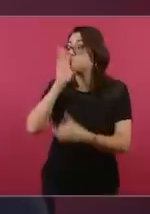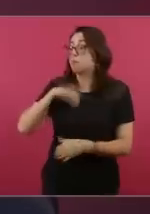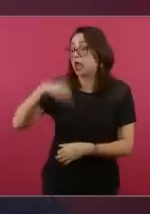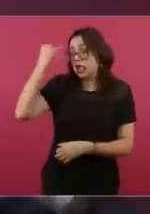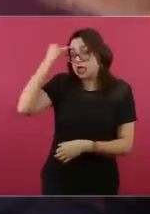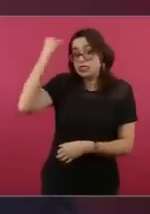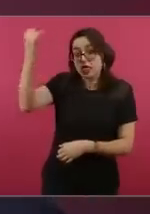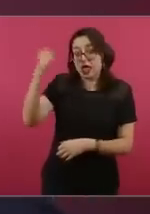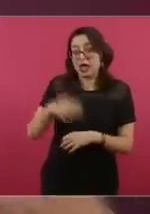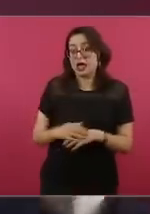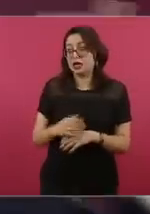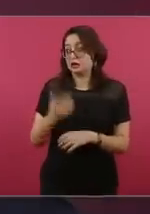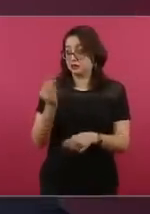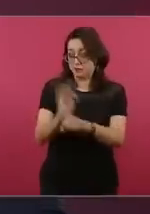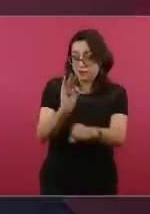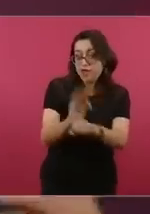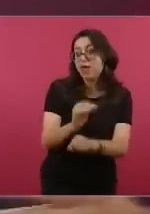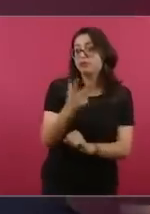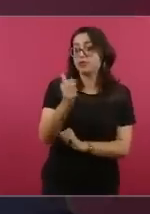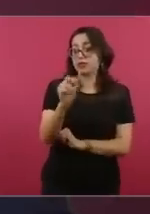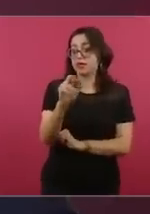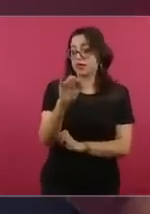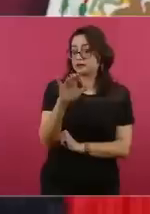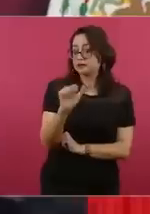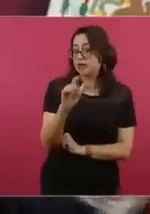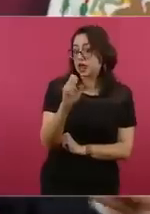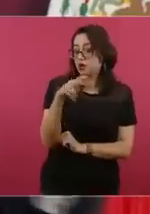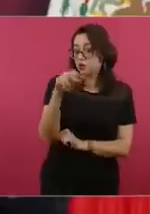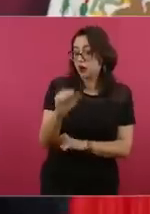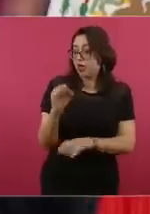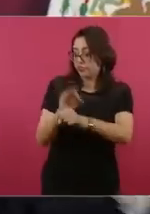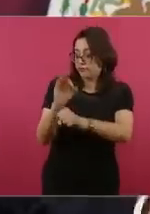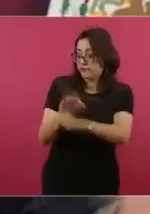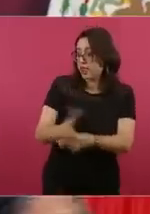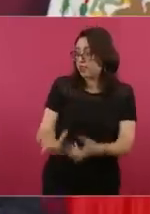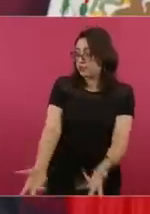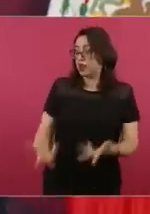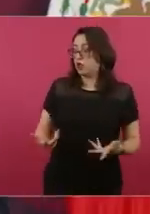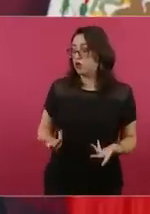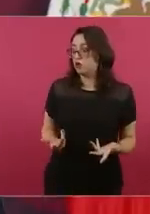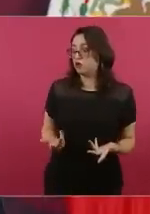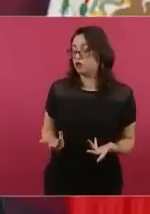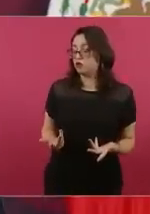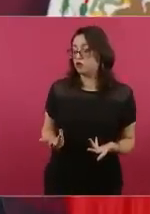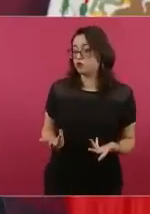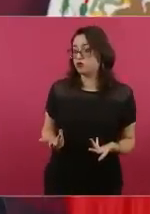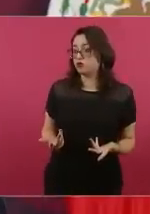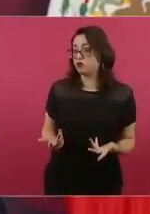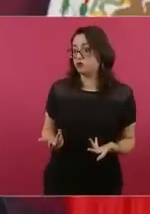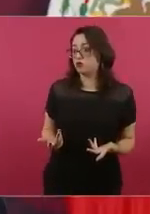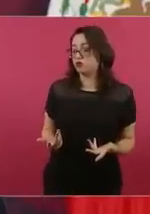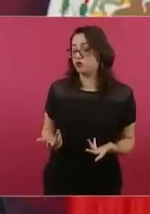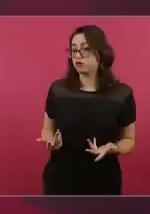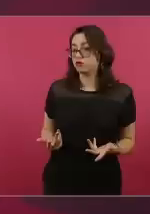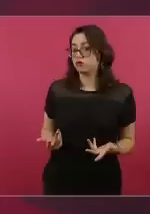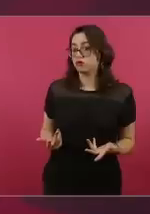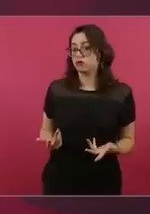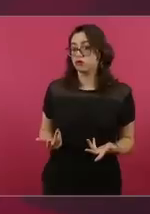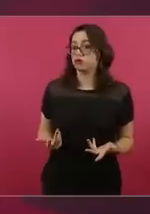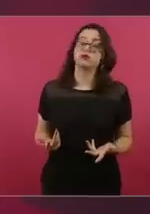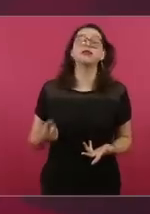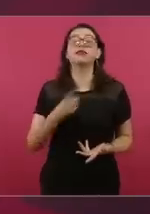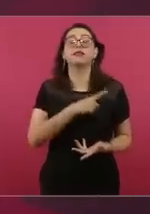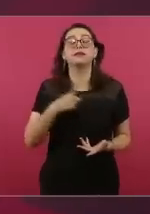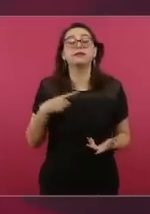y que no es cierto todo lo que se dice de García